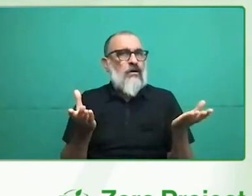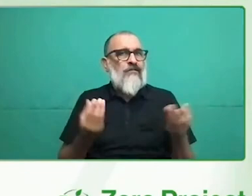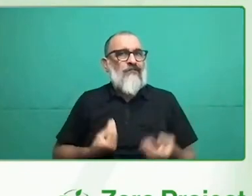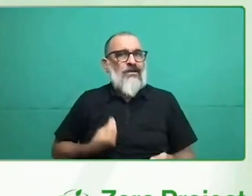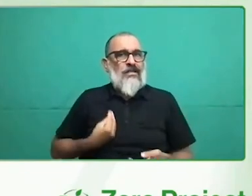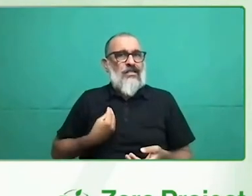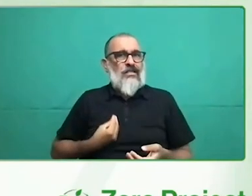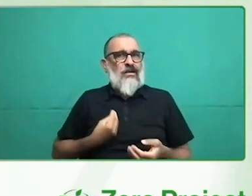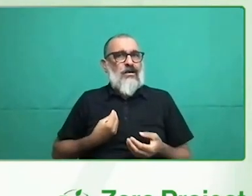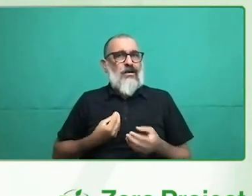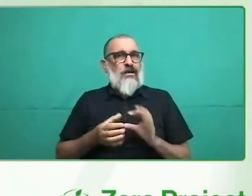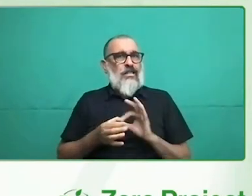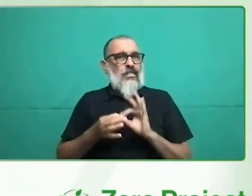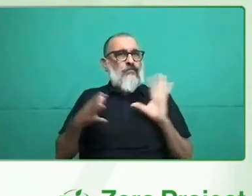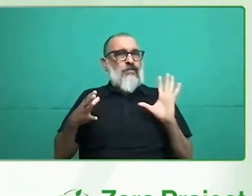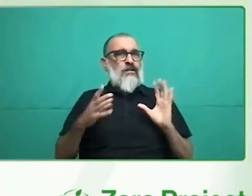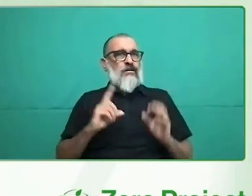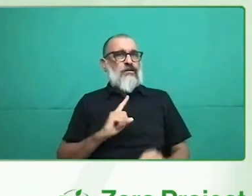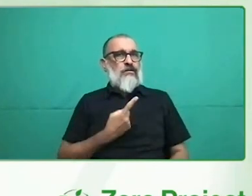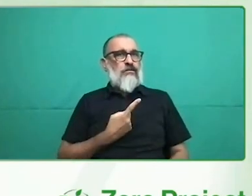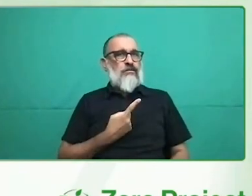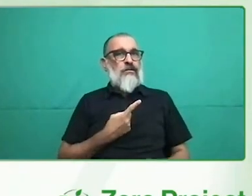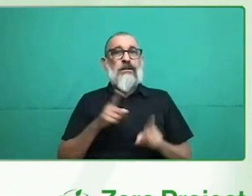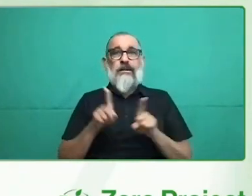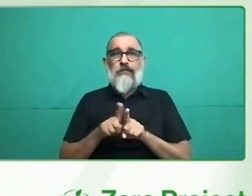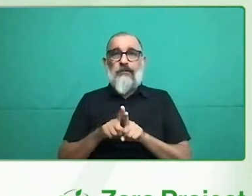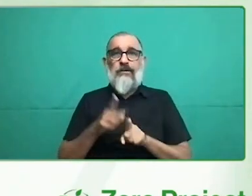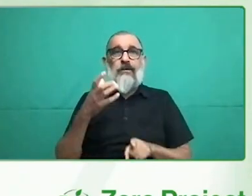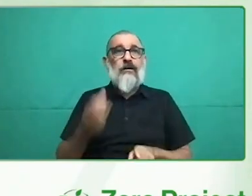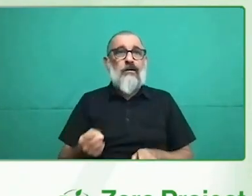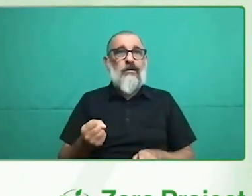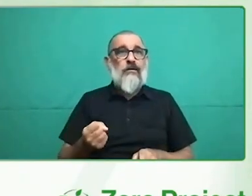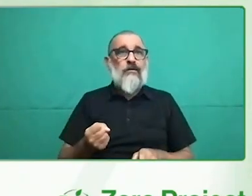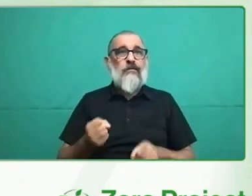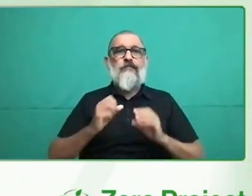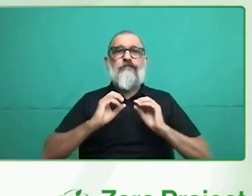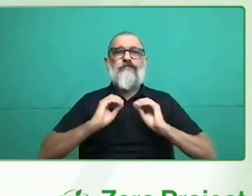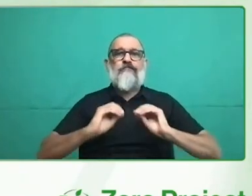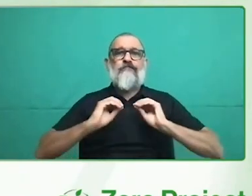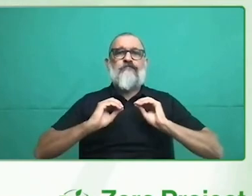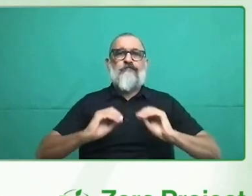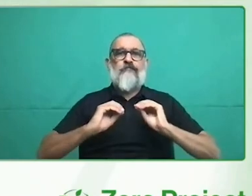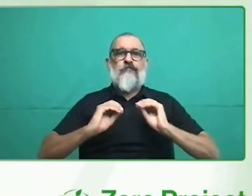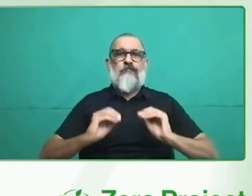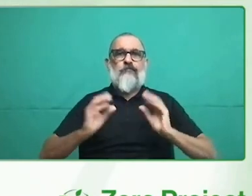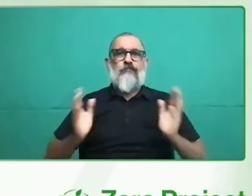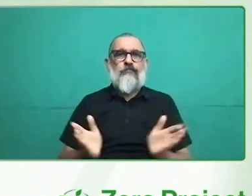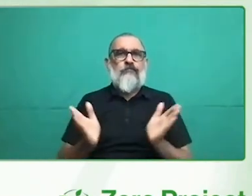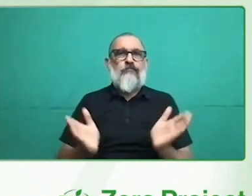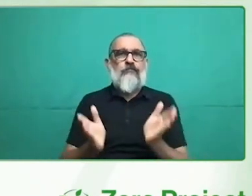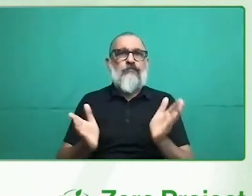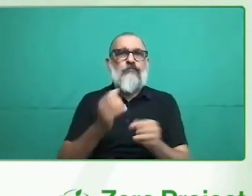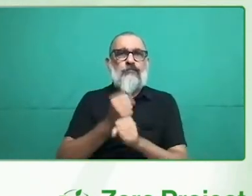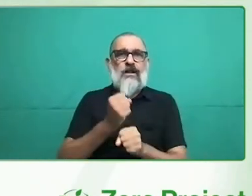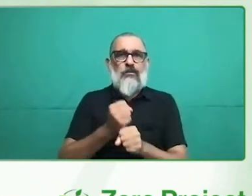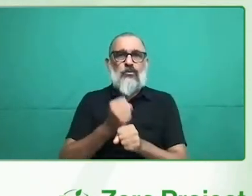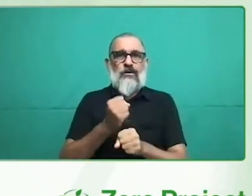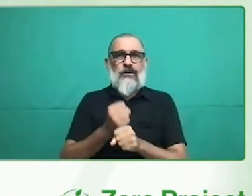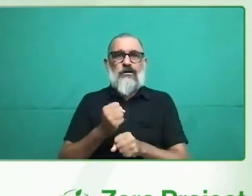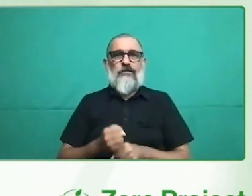incluirlos como todos nosotros y que tengan los derechos de